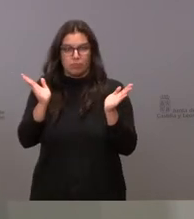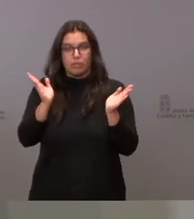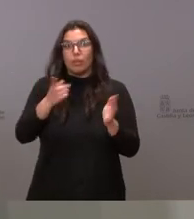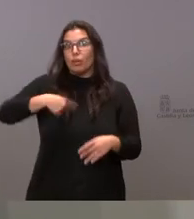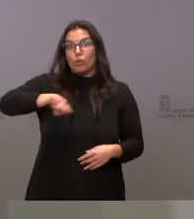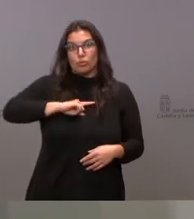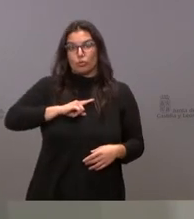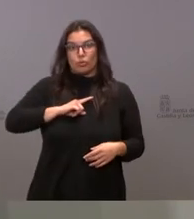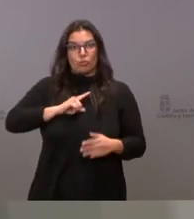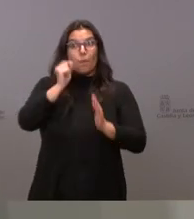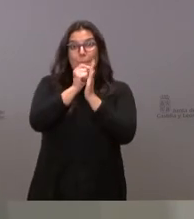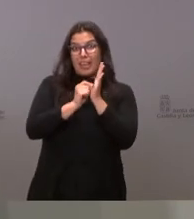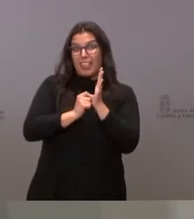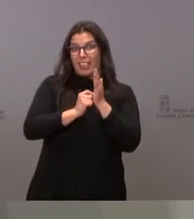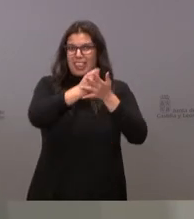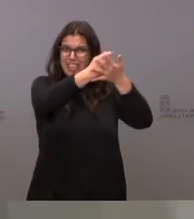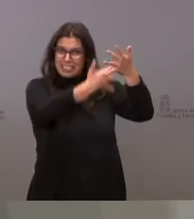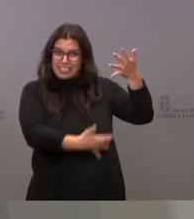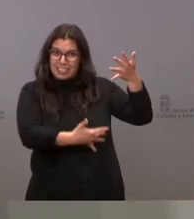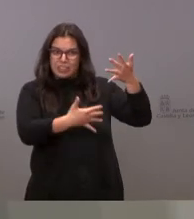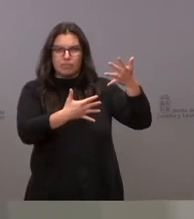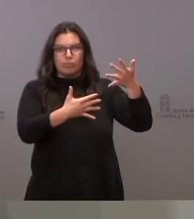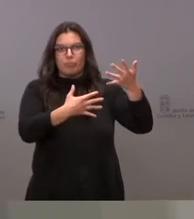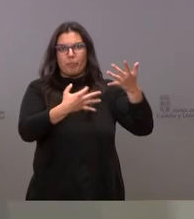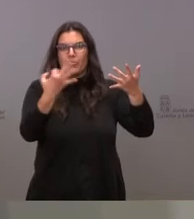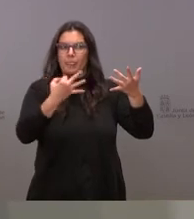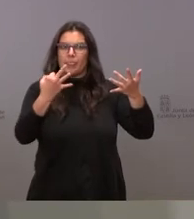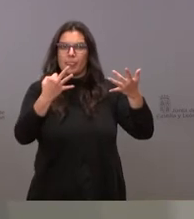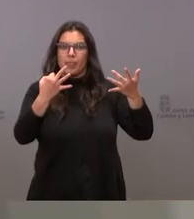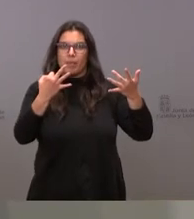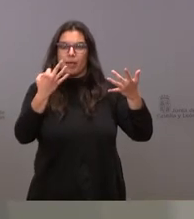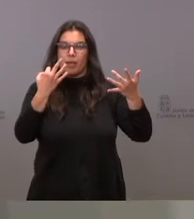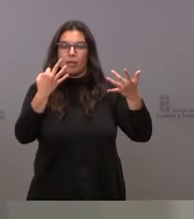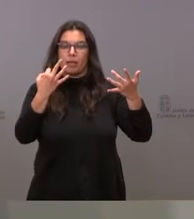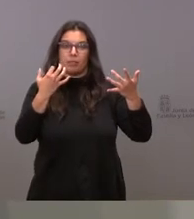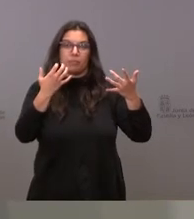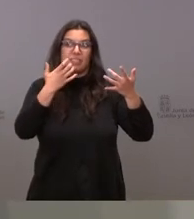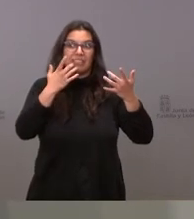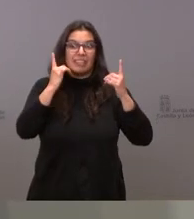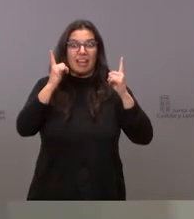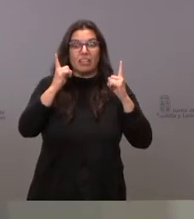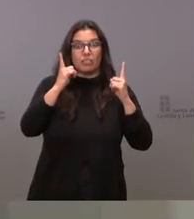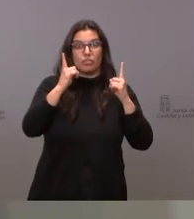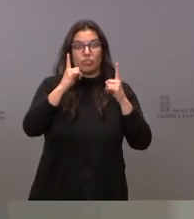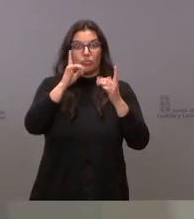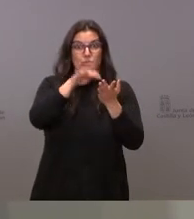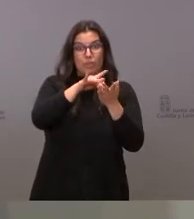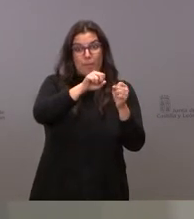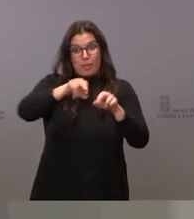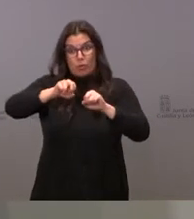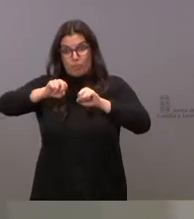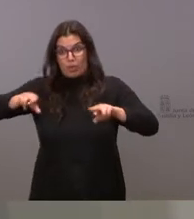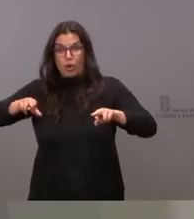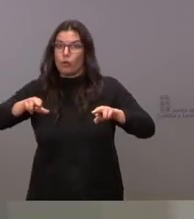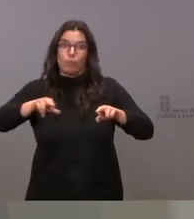todo el arsenal de medidas, tiene que estar a disposición en el caso de que las cosas fueran más allá de lo que